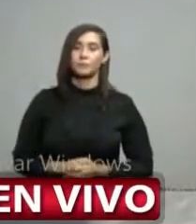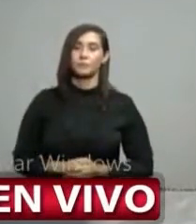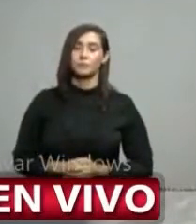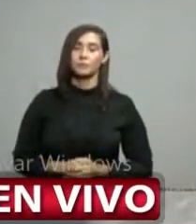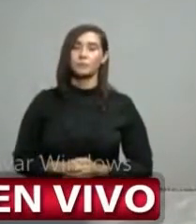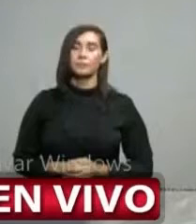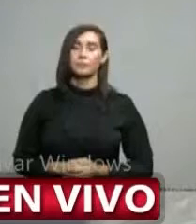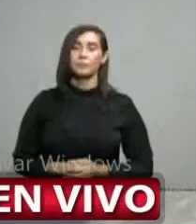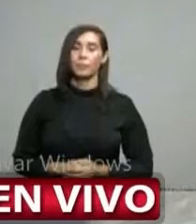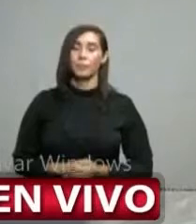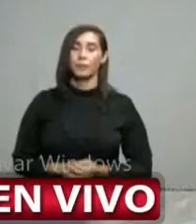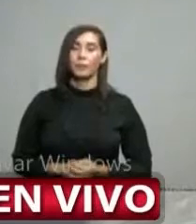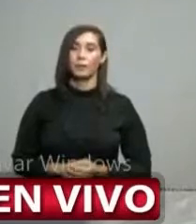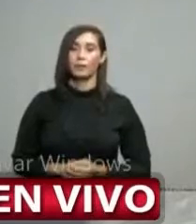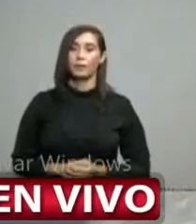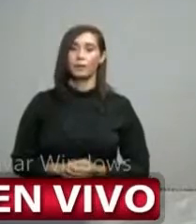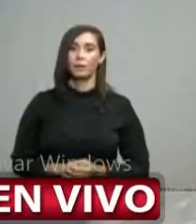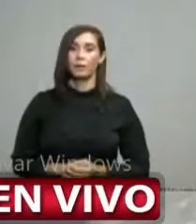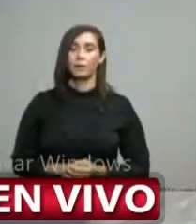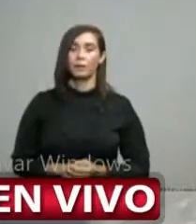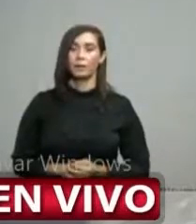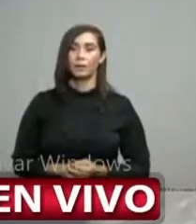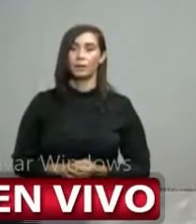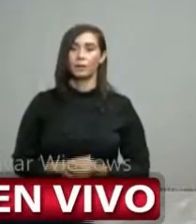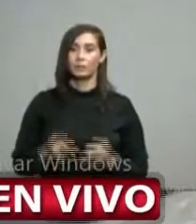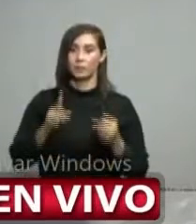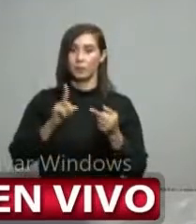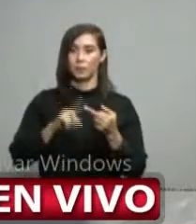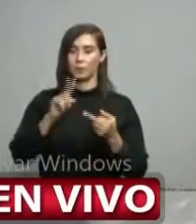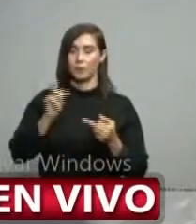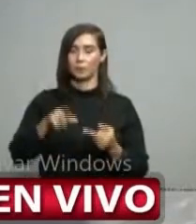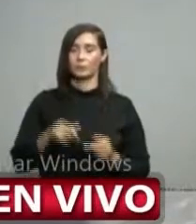Gracias Luis. Pedro Castro adelante.